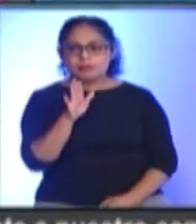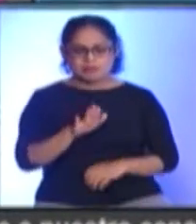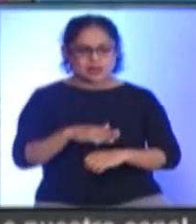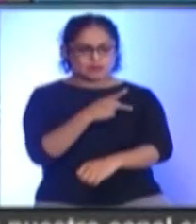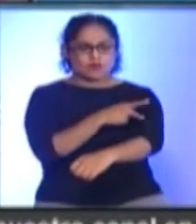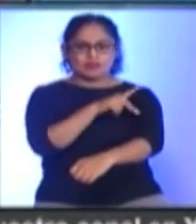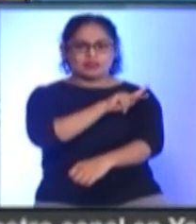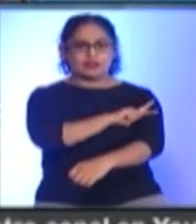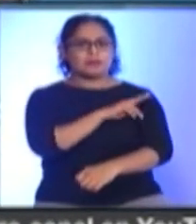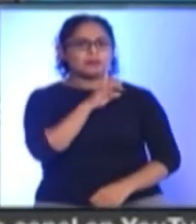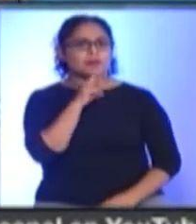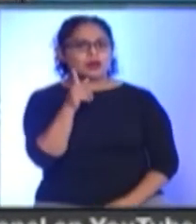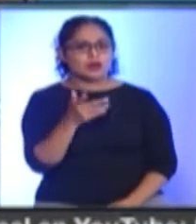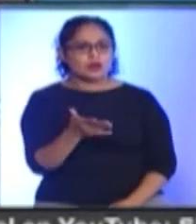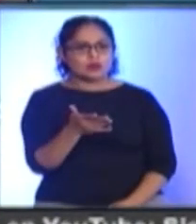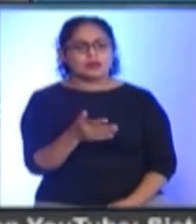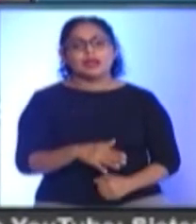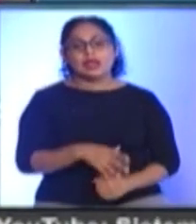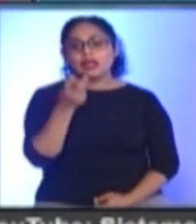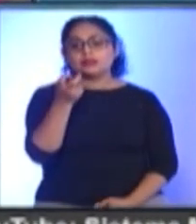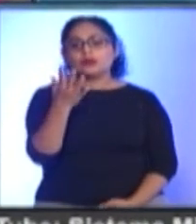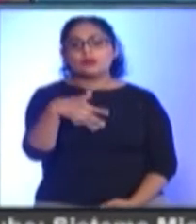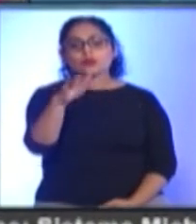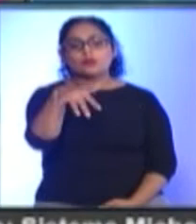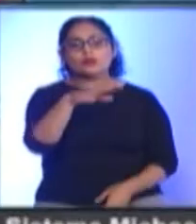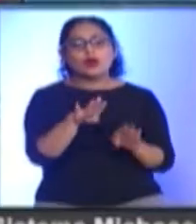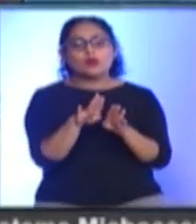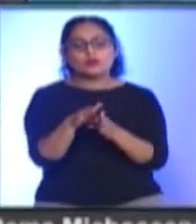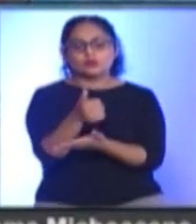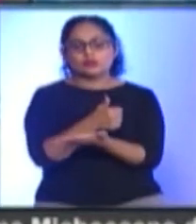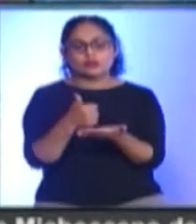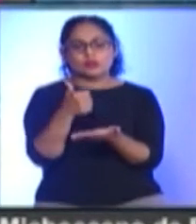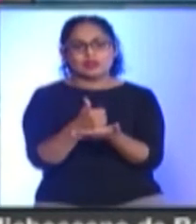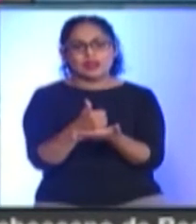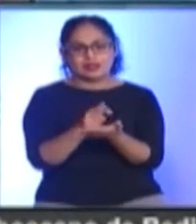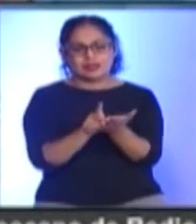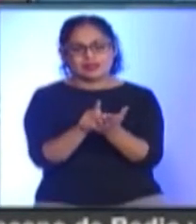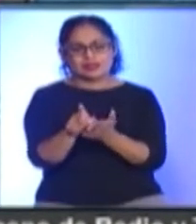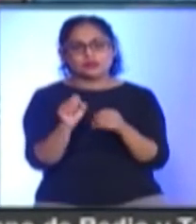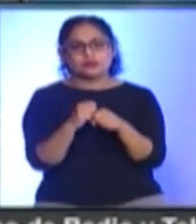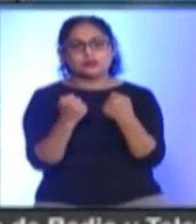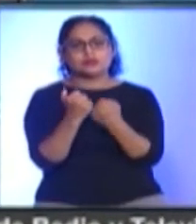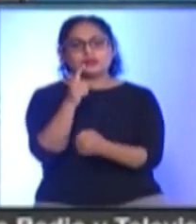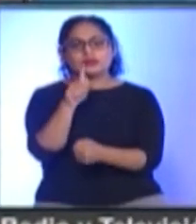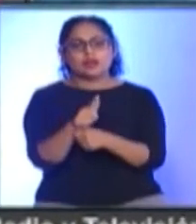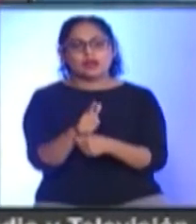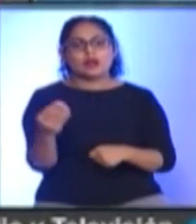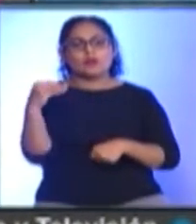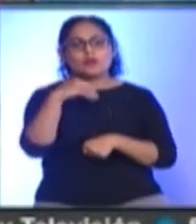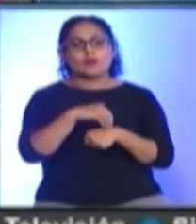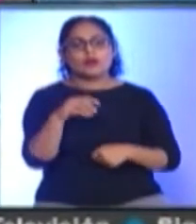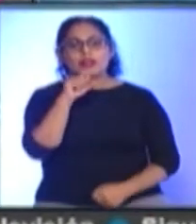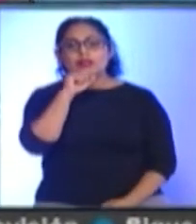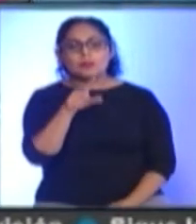Al fin y al cabo Lo que busca Este concepto De ciudadanía Y de derechos sociales Pues es Colocarnos Tanto desde